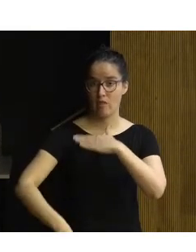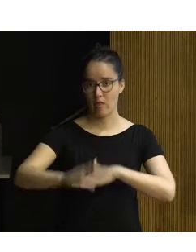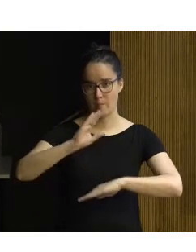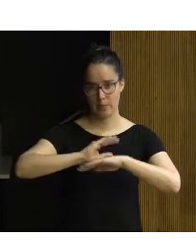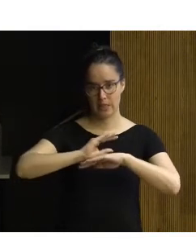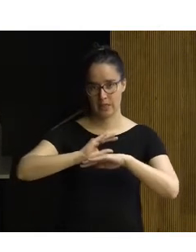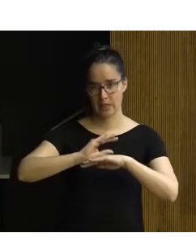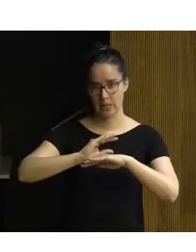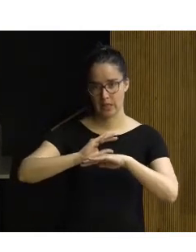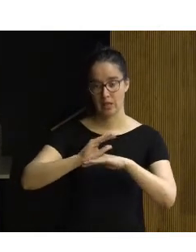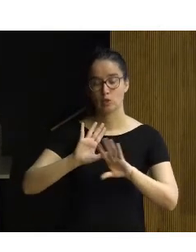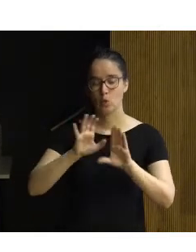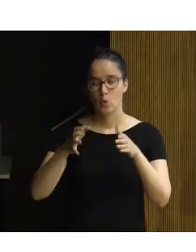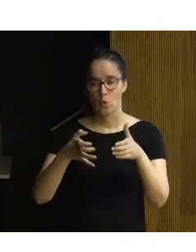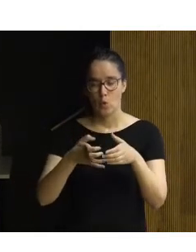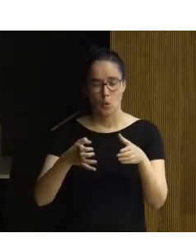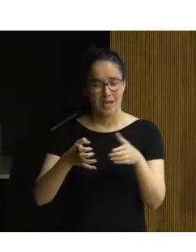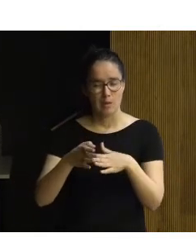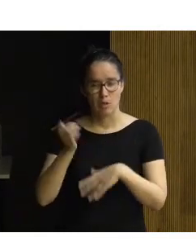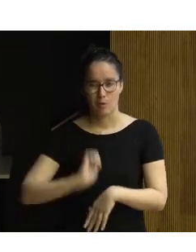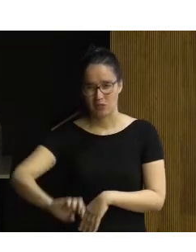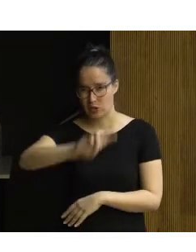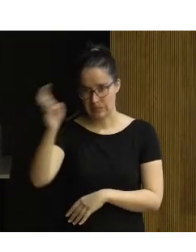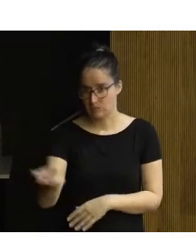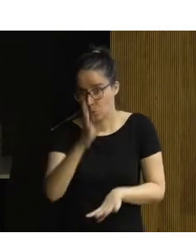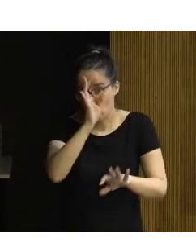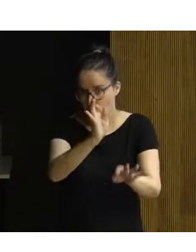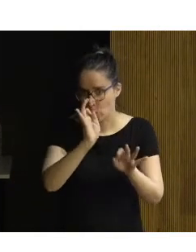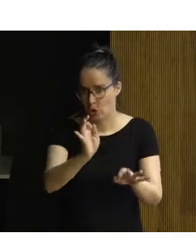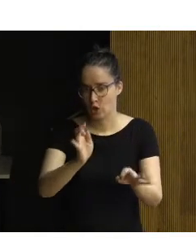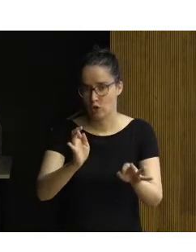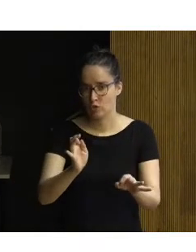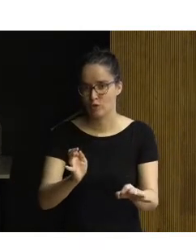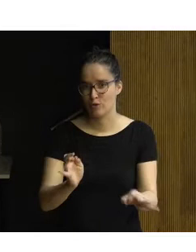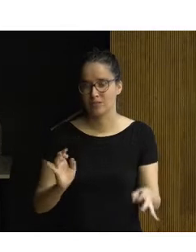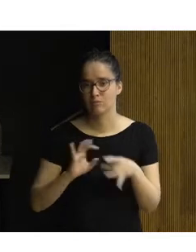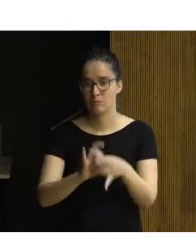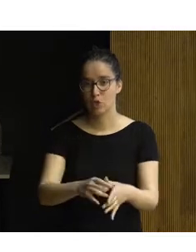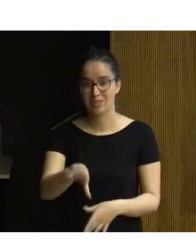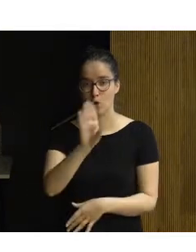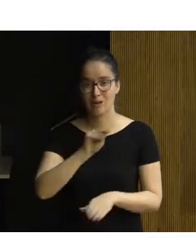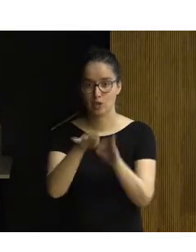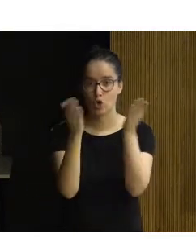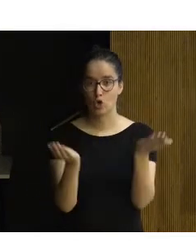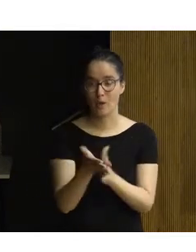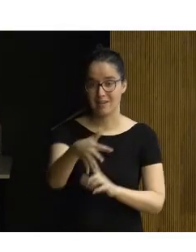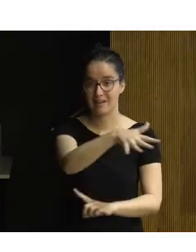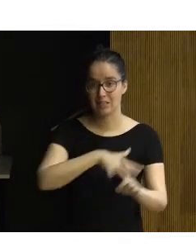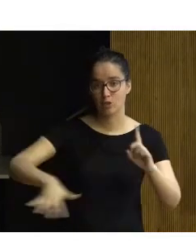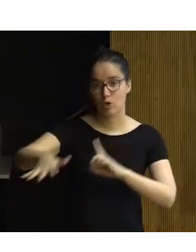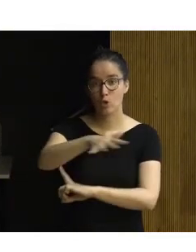CEAPAT, que es un equipo multidisciplinar, lógicamente, que tiene que ver con esa comprensión global del entorno,